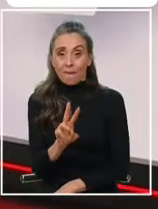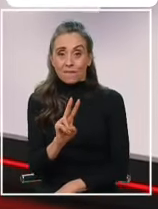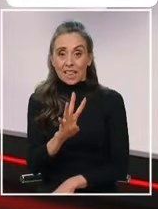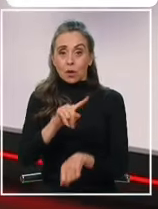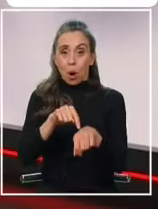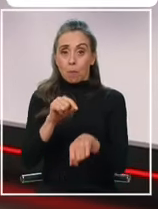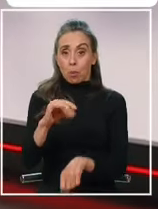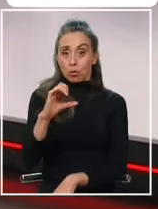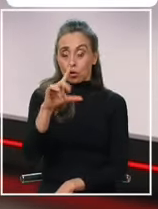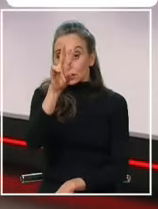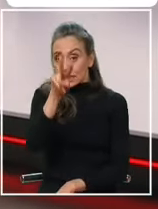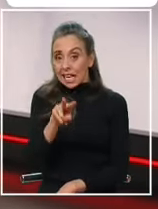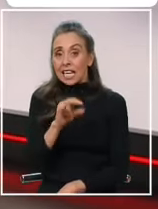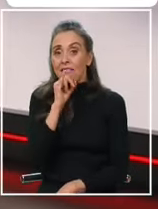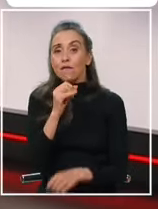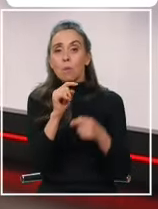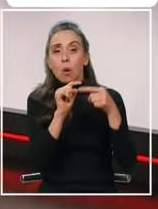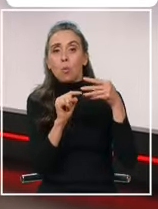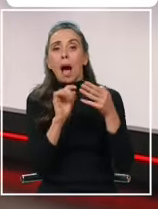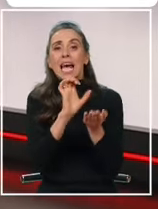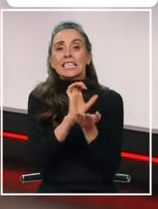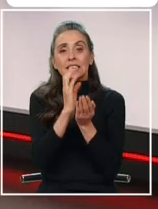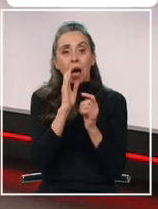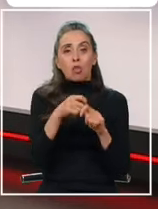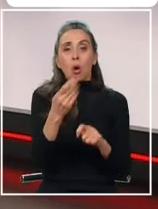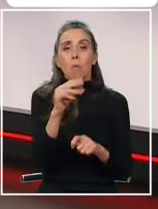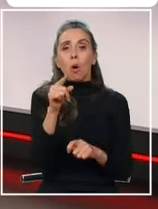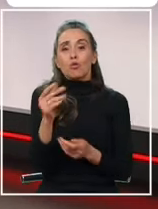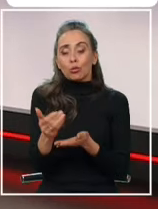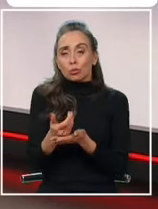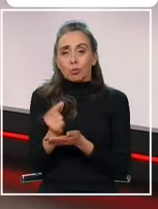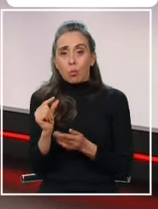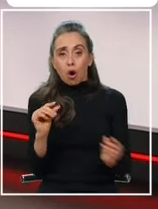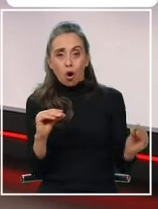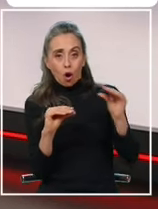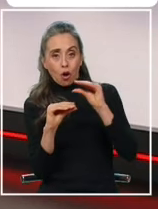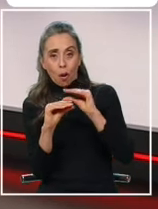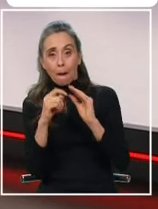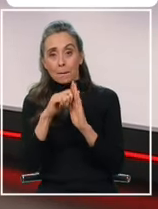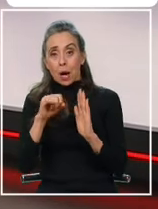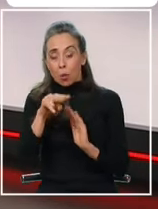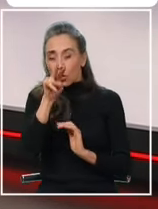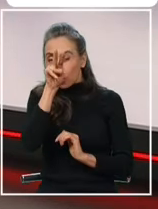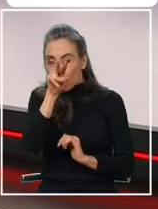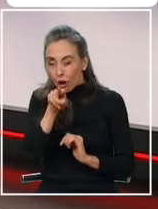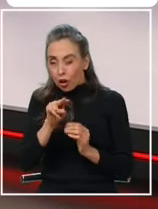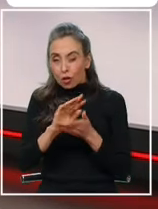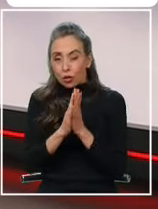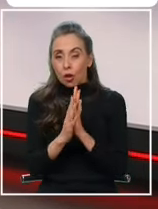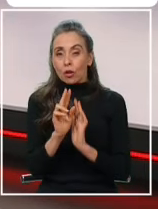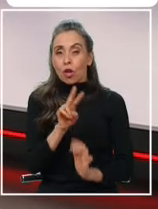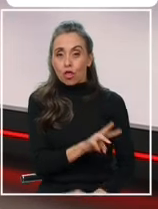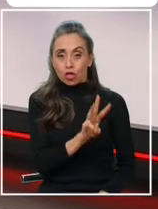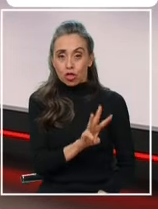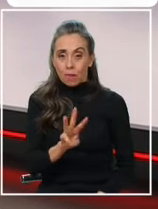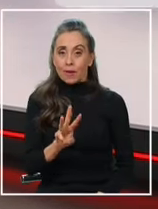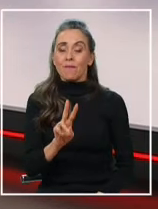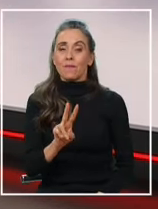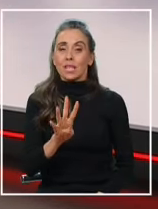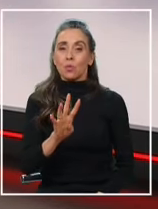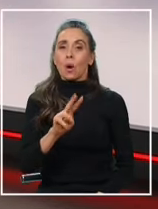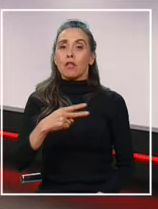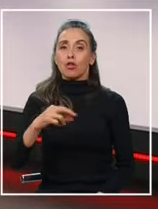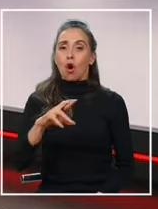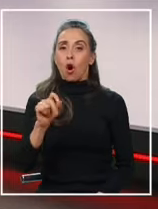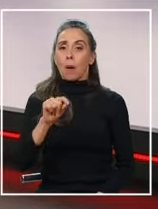recopilamos la información sobre bonos que complementan sus ingresos en el mes de junio todo el detalle en 24horas.cl